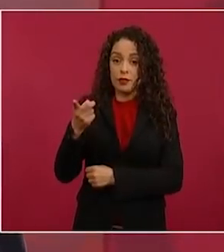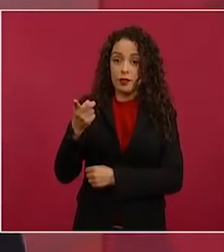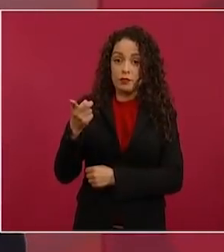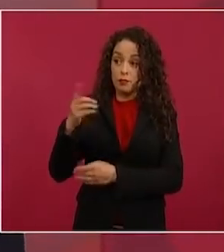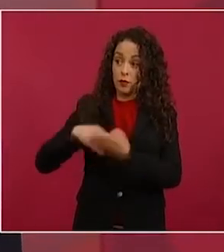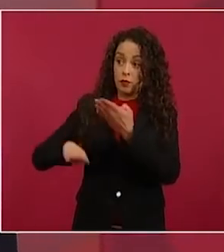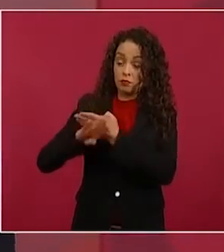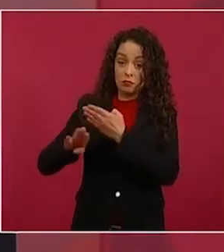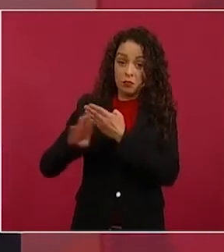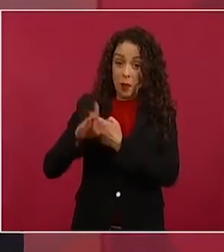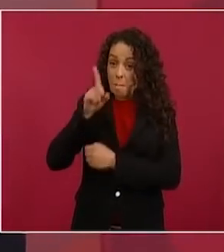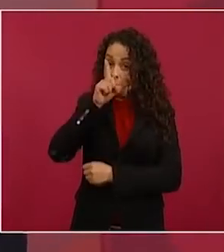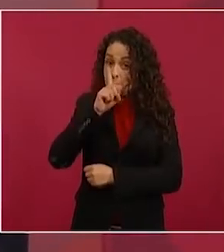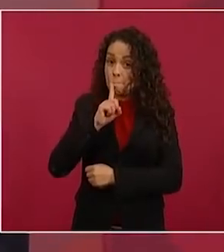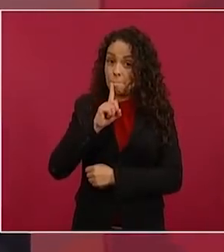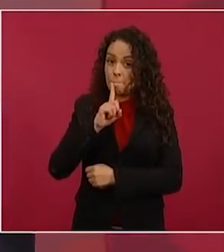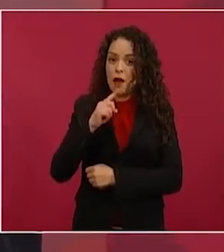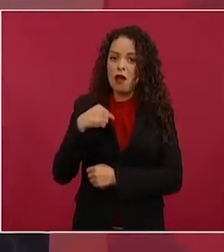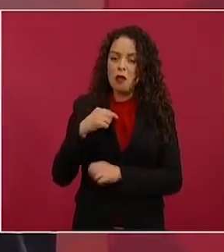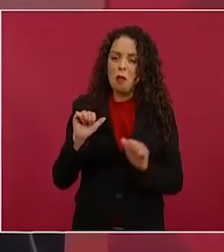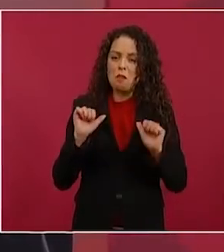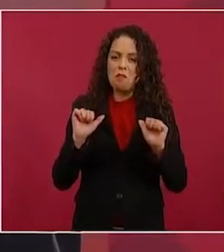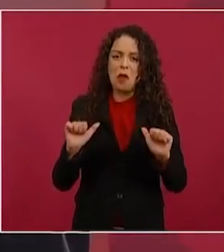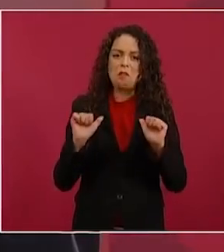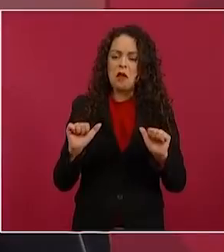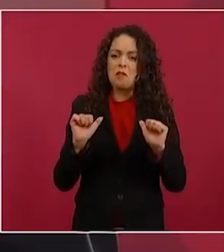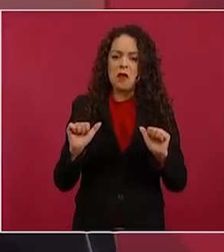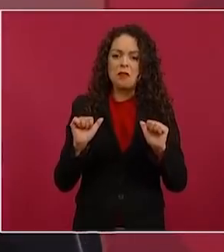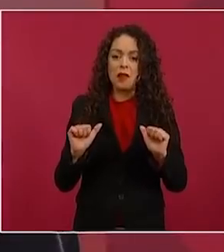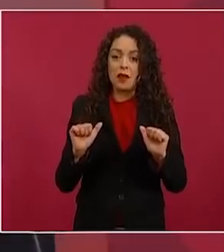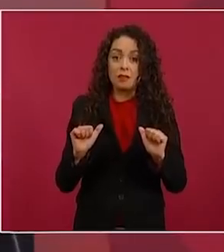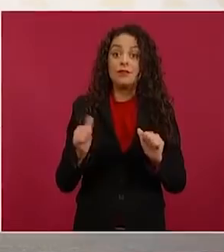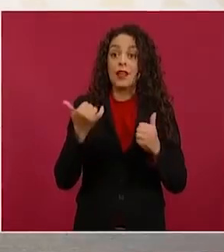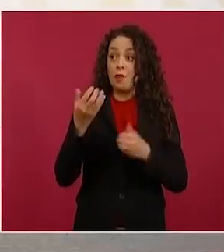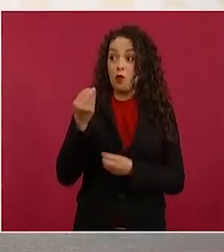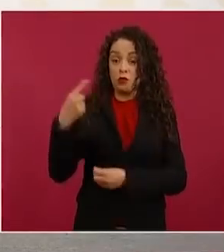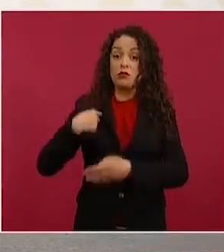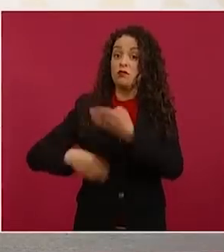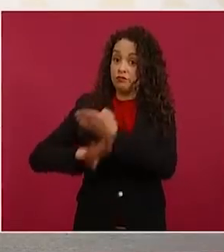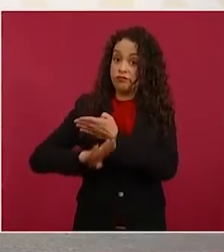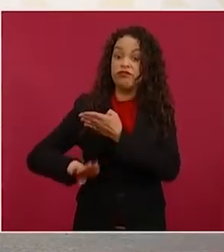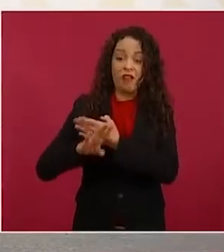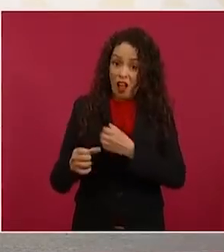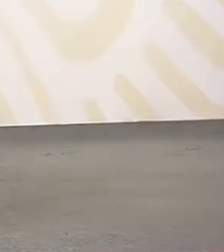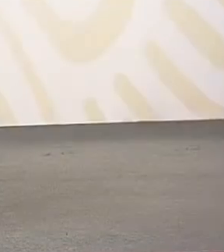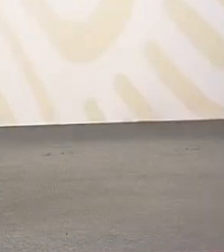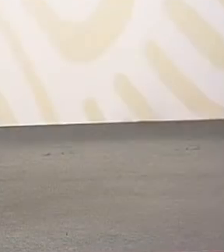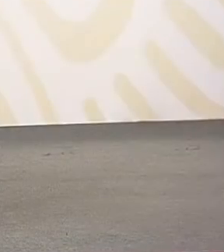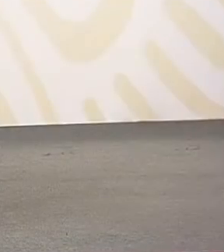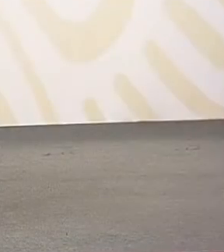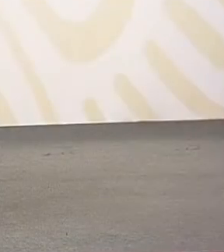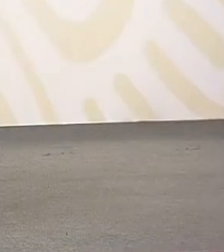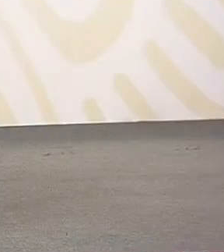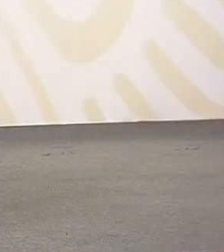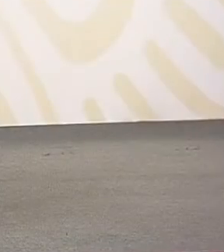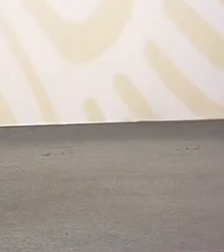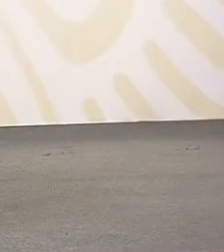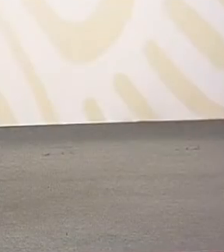Y vaya, que se han lanzado fuerte y no han podido.